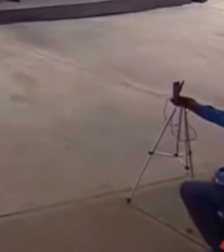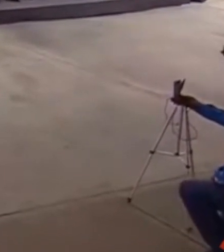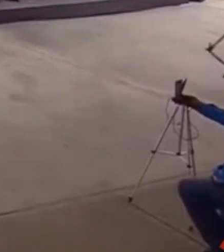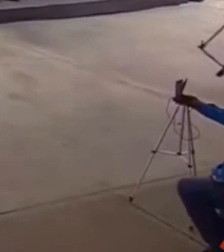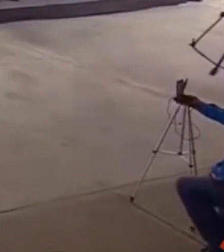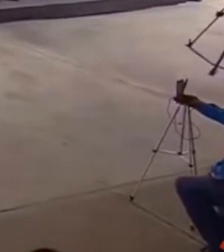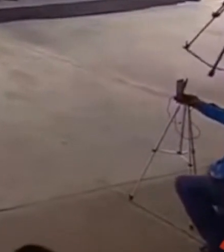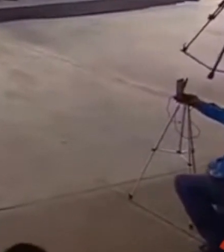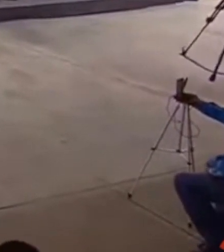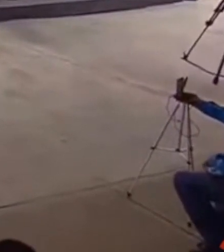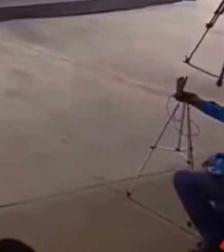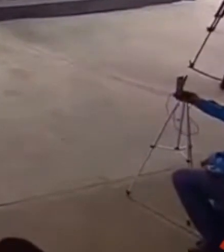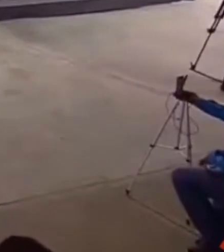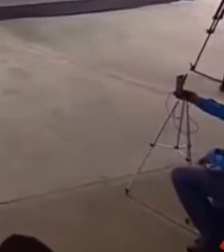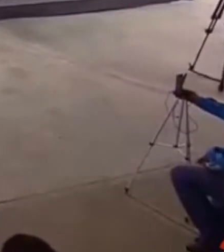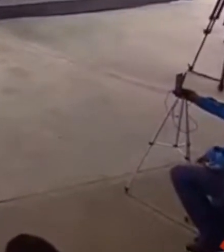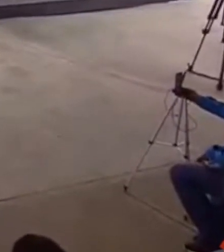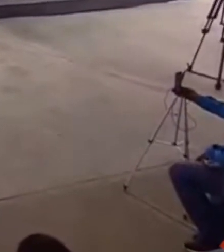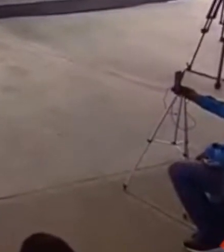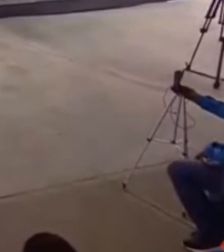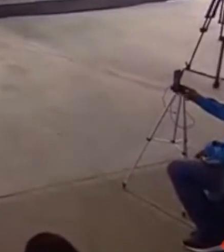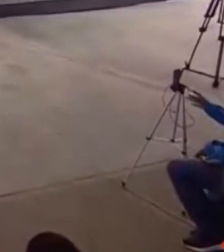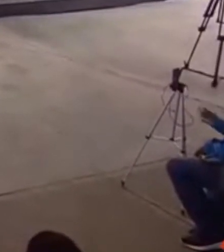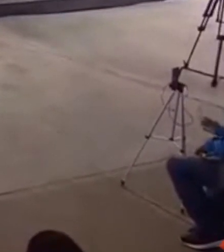participando de manera concreta.